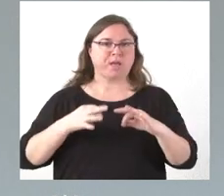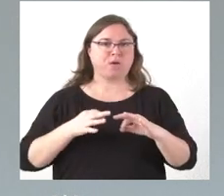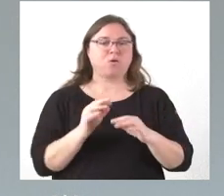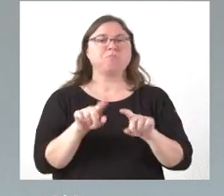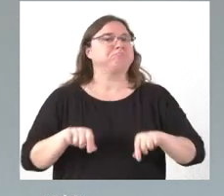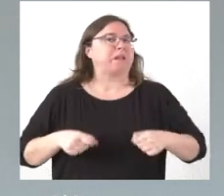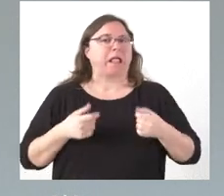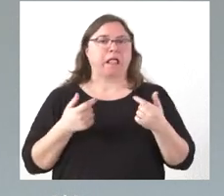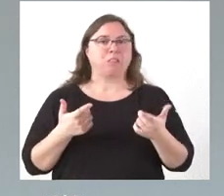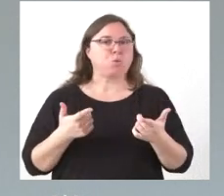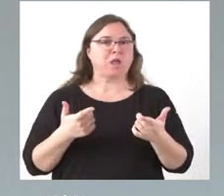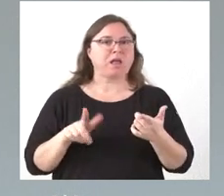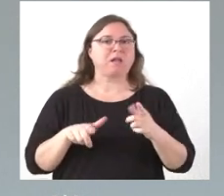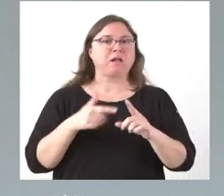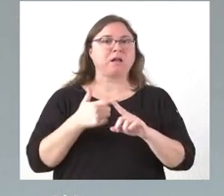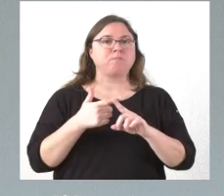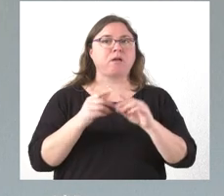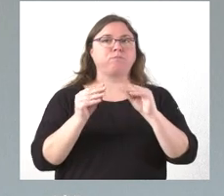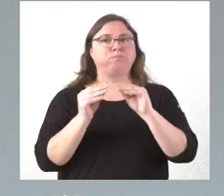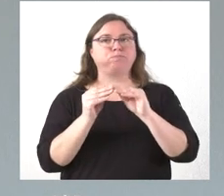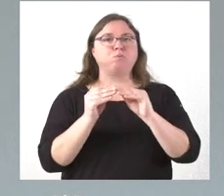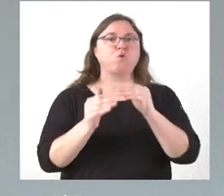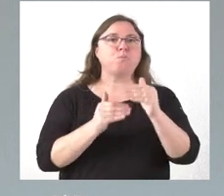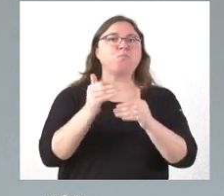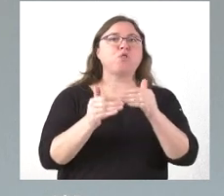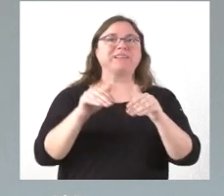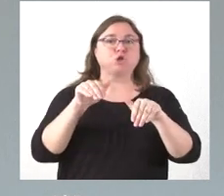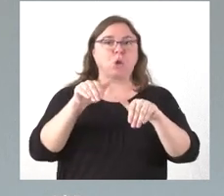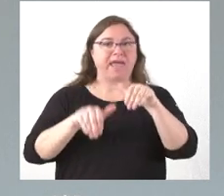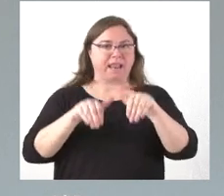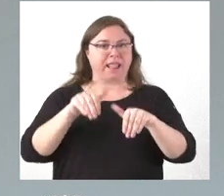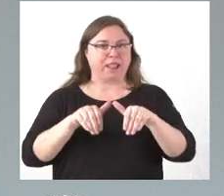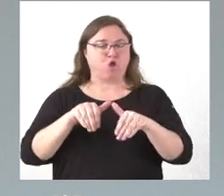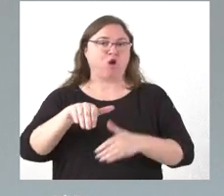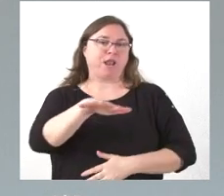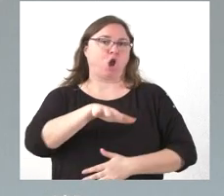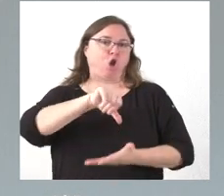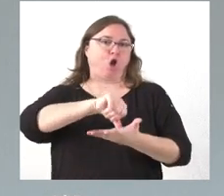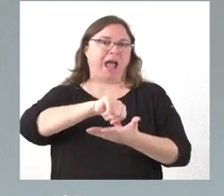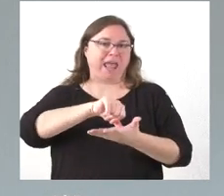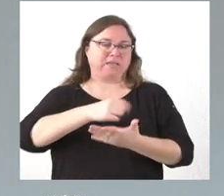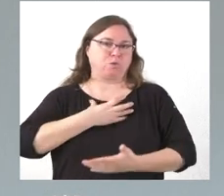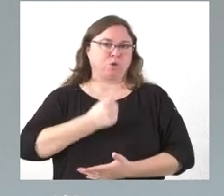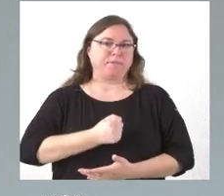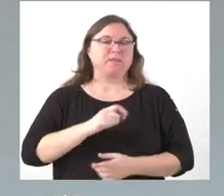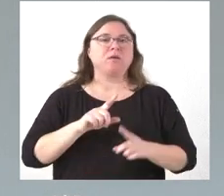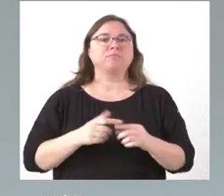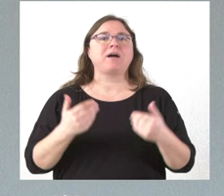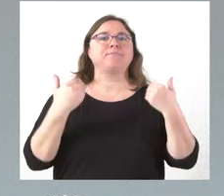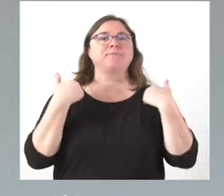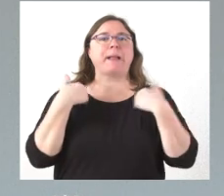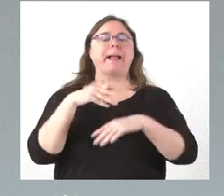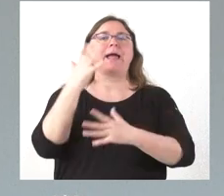natural y concordante con el proceso de las elecciones locales que le corresponde llevar a cabo a la